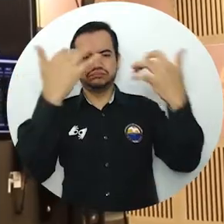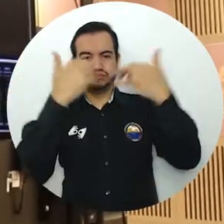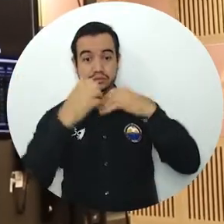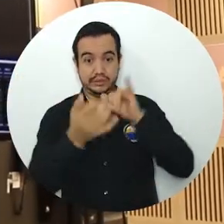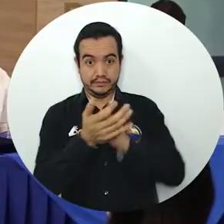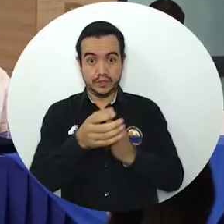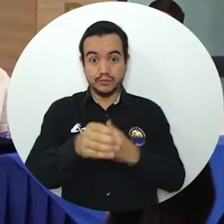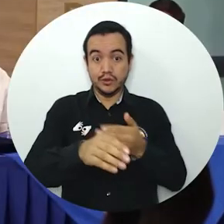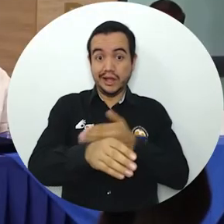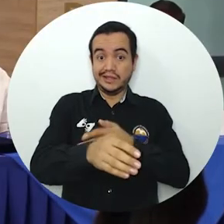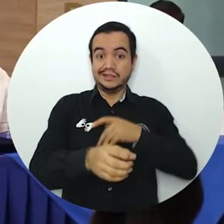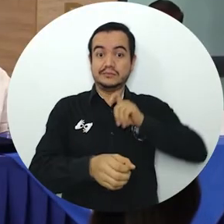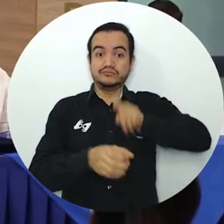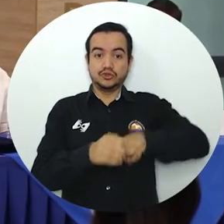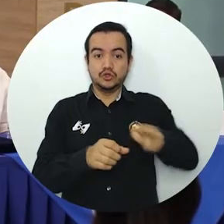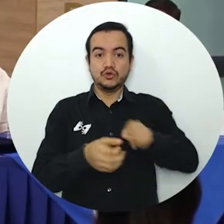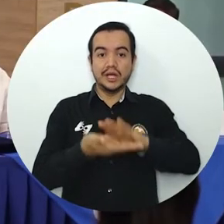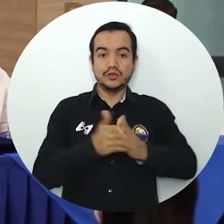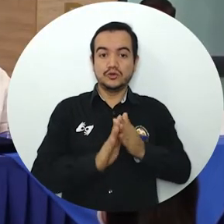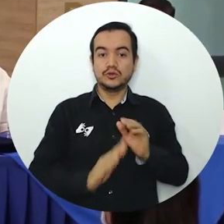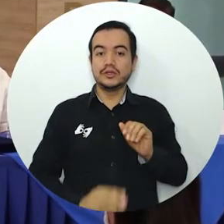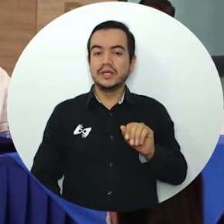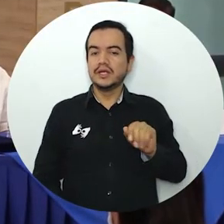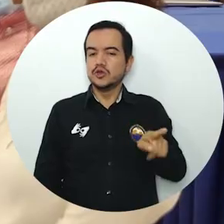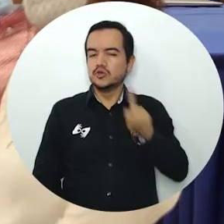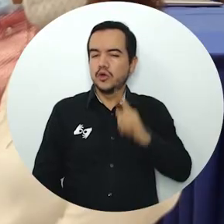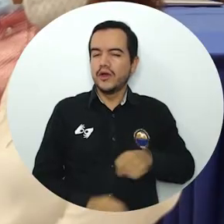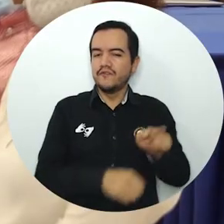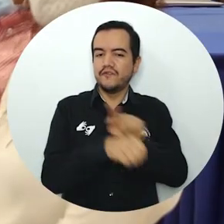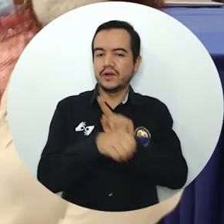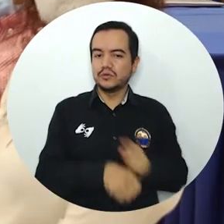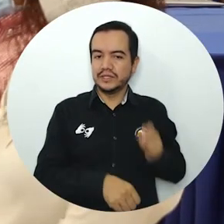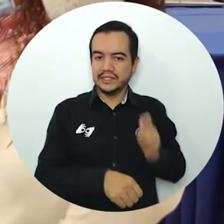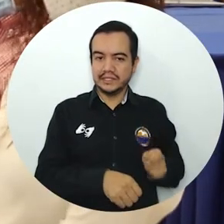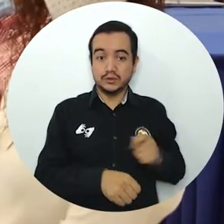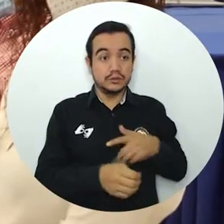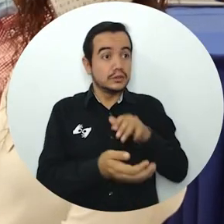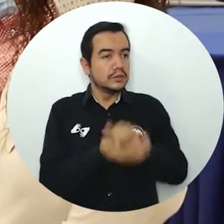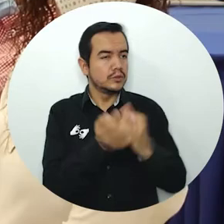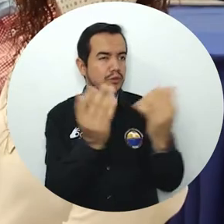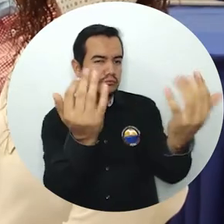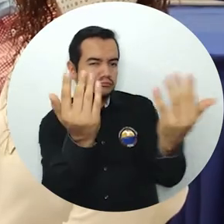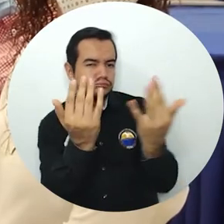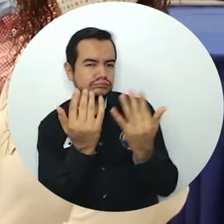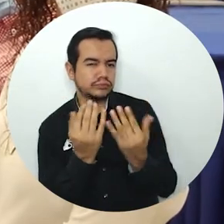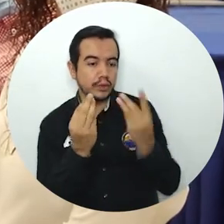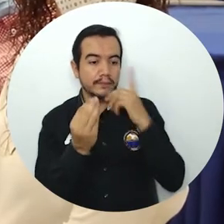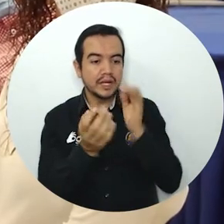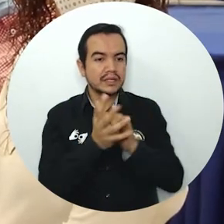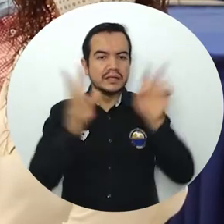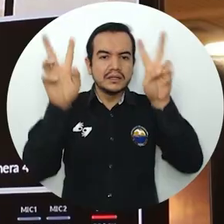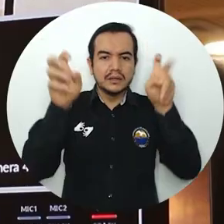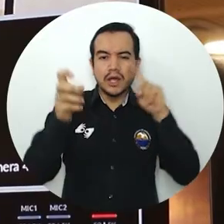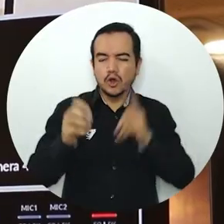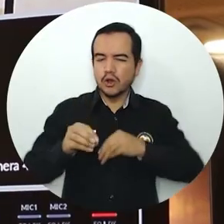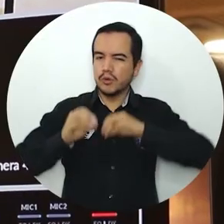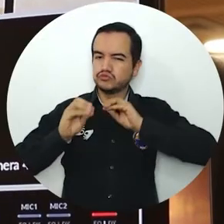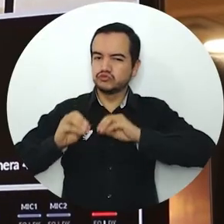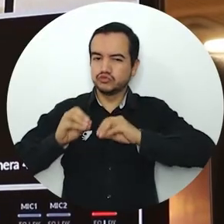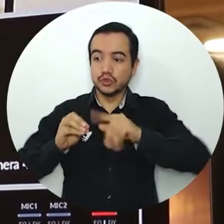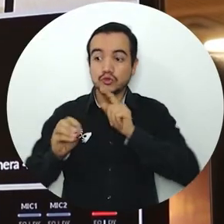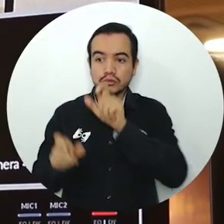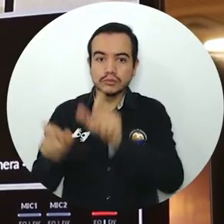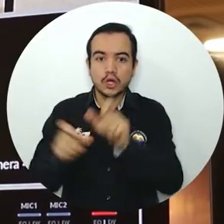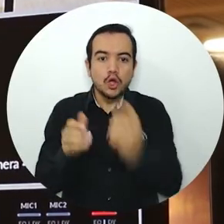la Asociación Colombiana de Facultades de Derecho, quienes se reunieron con el fin de generar interacciones académicas que focalicen la formación jurídica de los nuevos